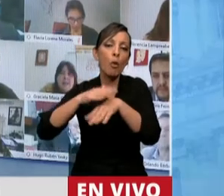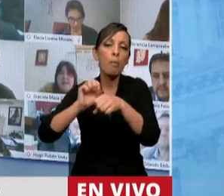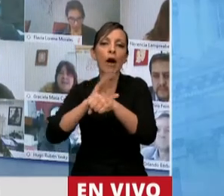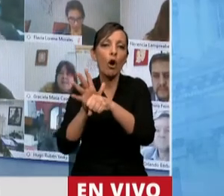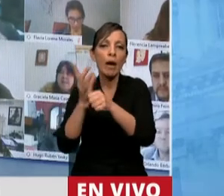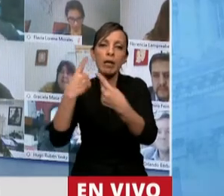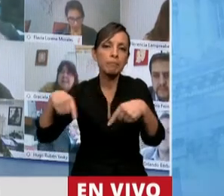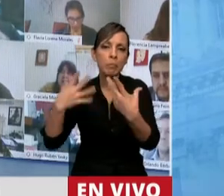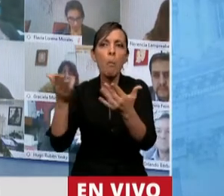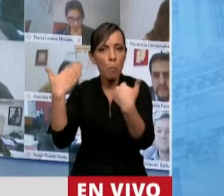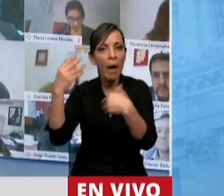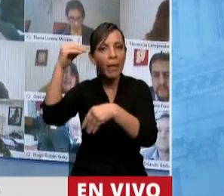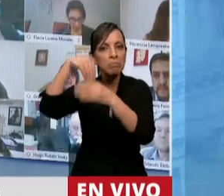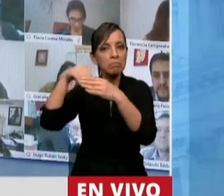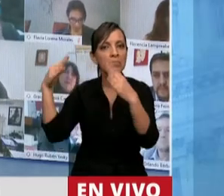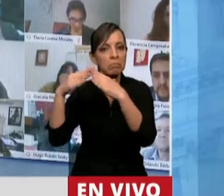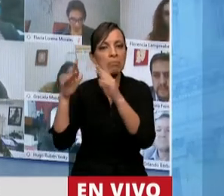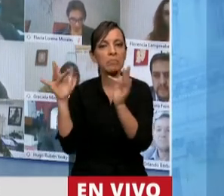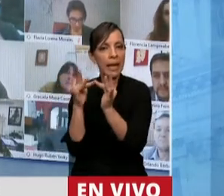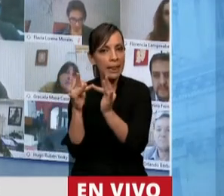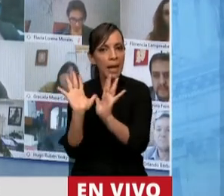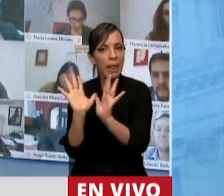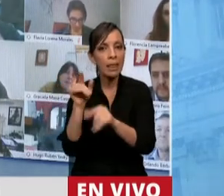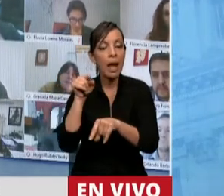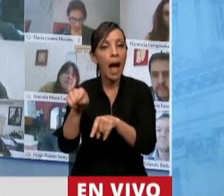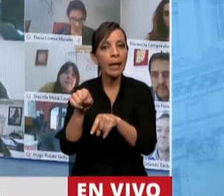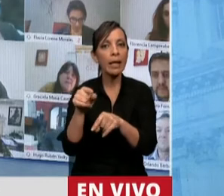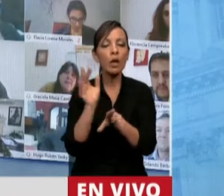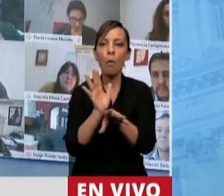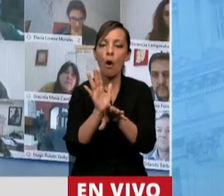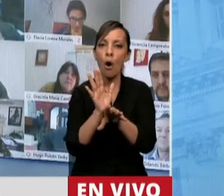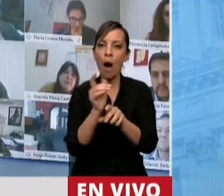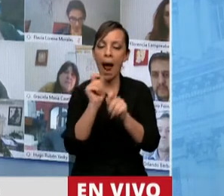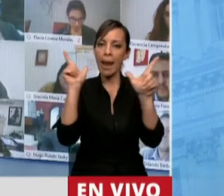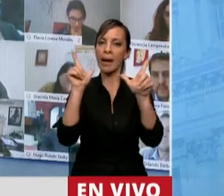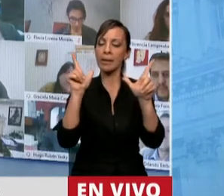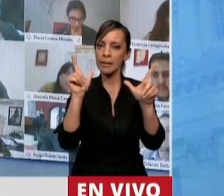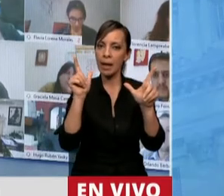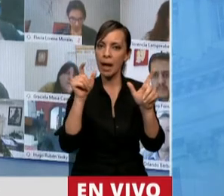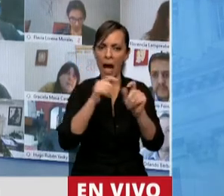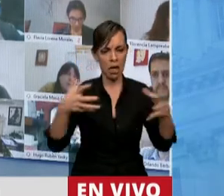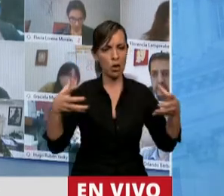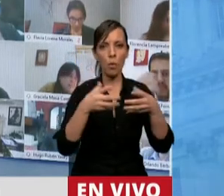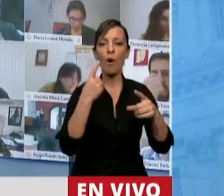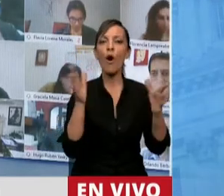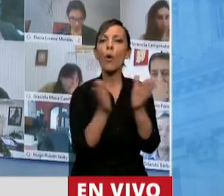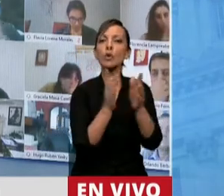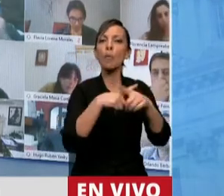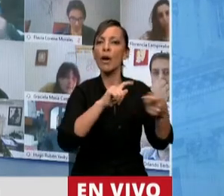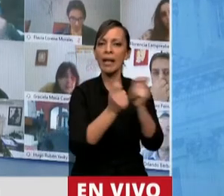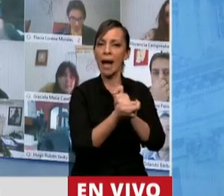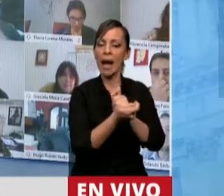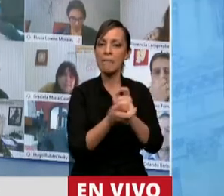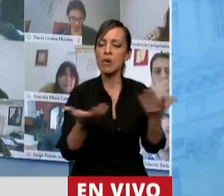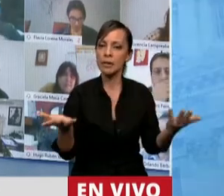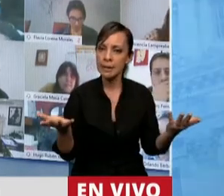podían hacerlo desde la virtualidad. Ahí hubo un llamado, señor presidente. Se levantó el bloque de Juntos para el Cambio. Hubo un